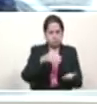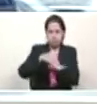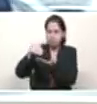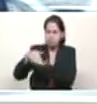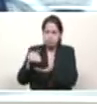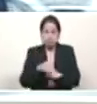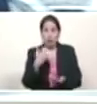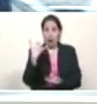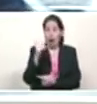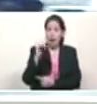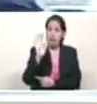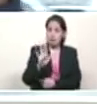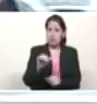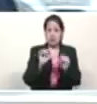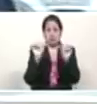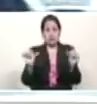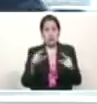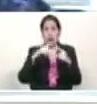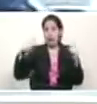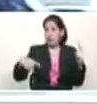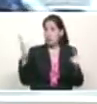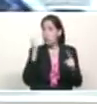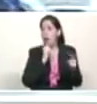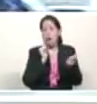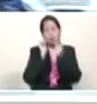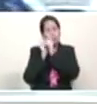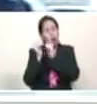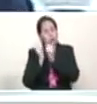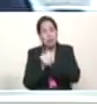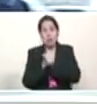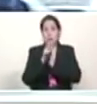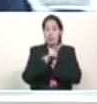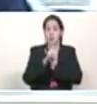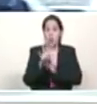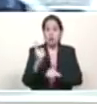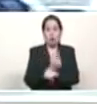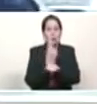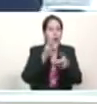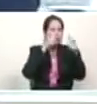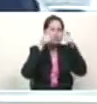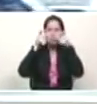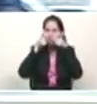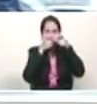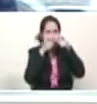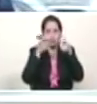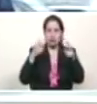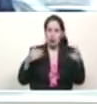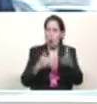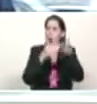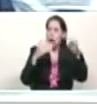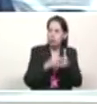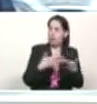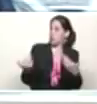la clase obrera eléctrica, que no duerme, están las 24 horas del día cuidando el sistema eléctrico de ataques.